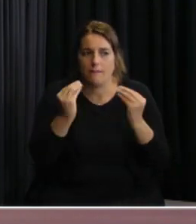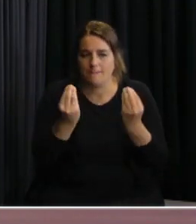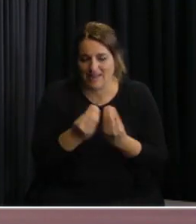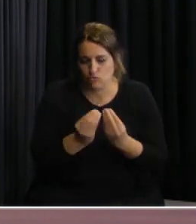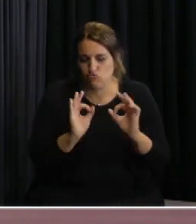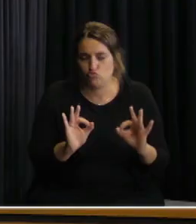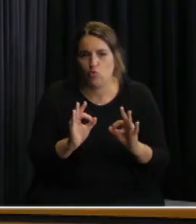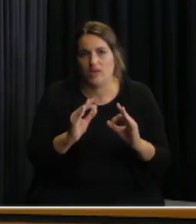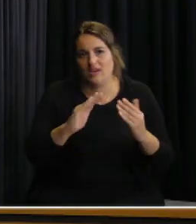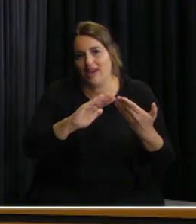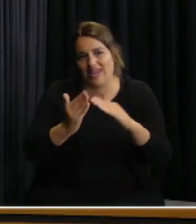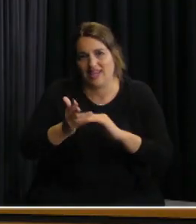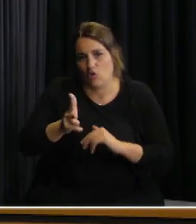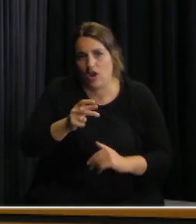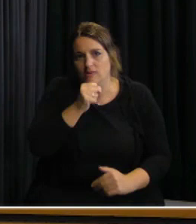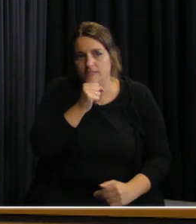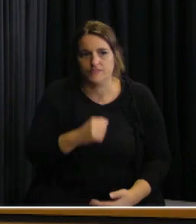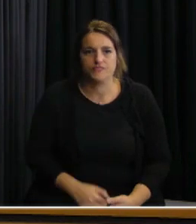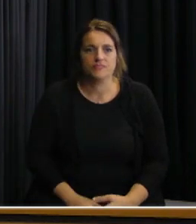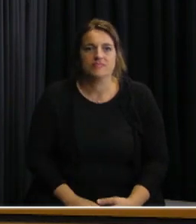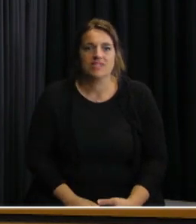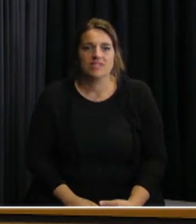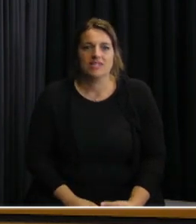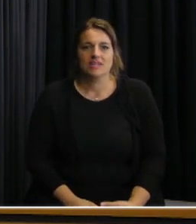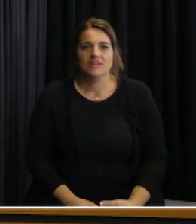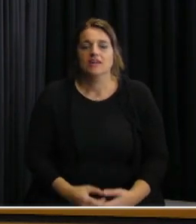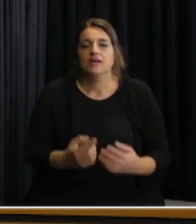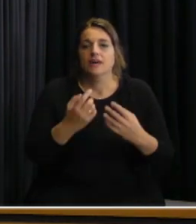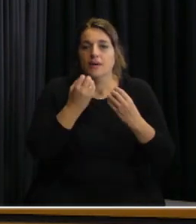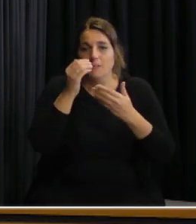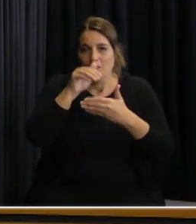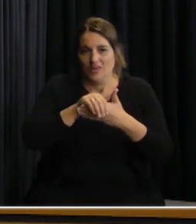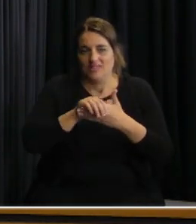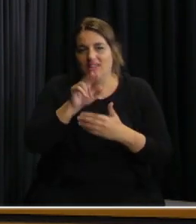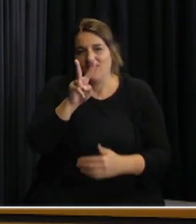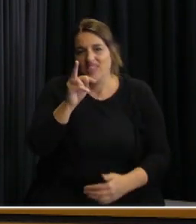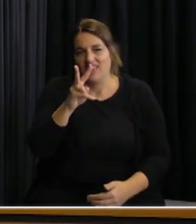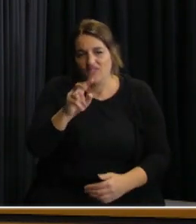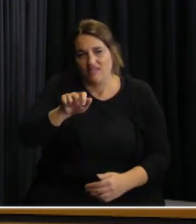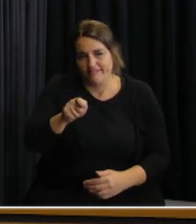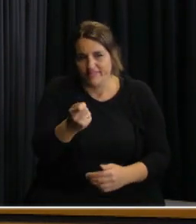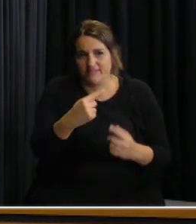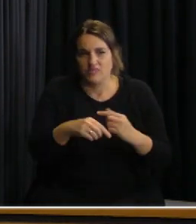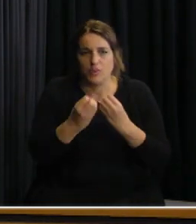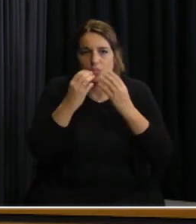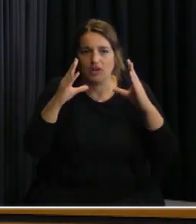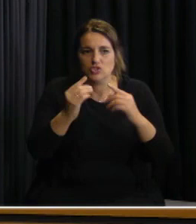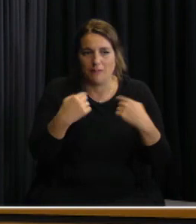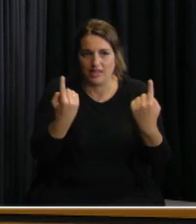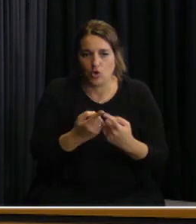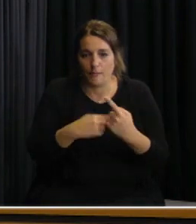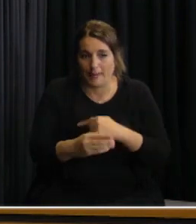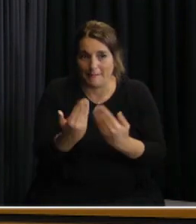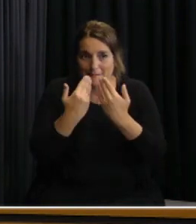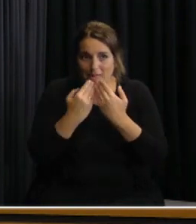residencias hola hola que tal por acá Nicolás González de BTV noticias buenas noches para todos la pregunta